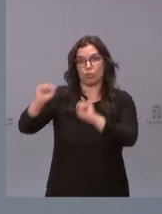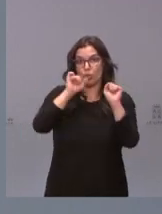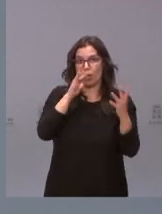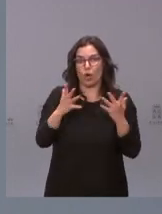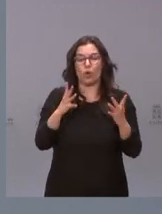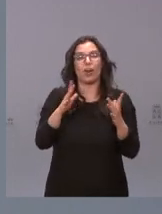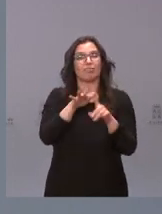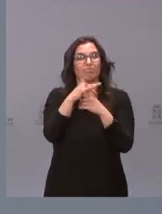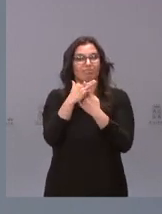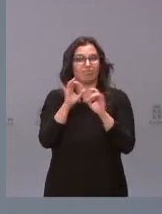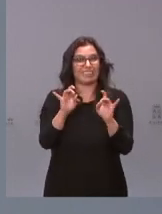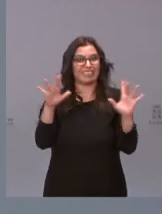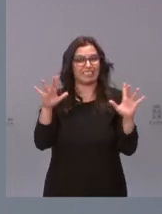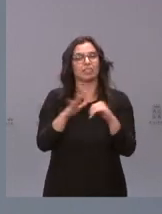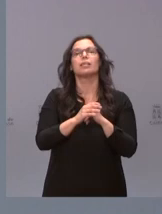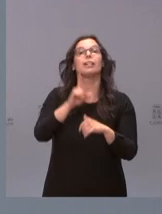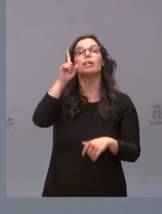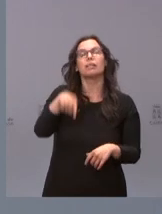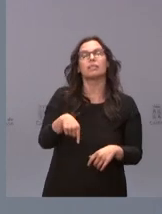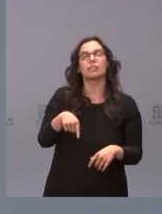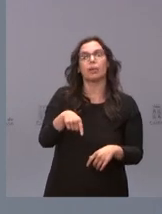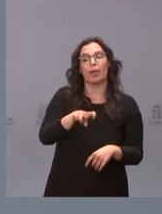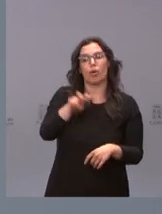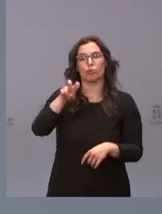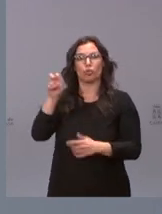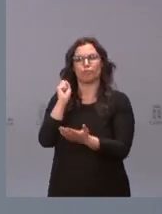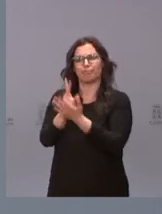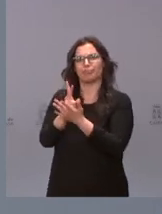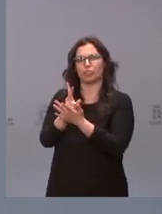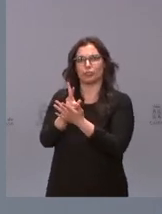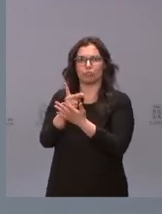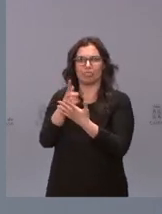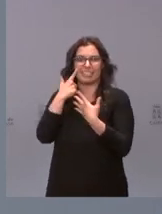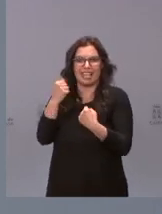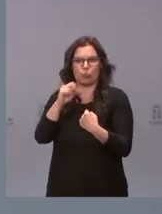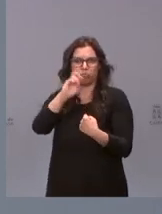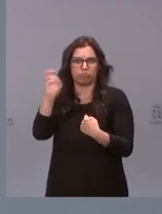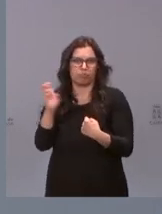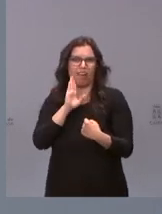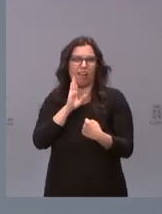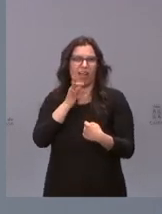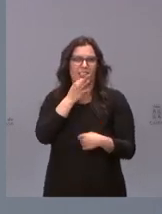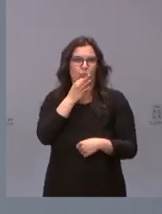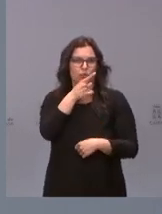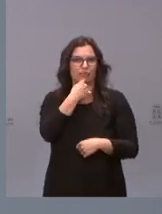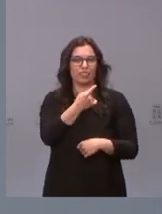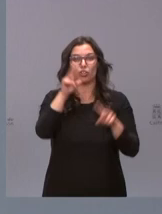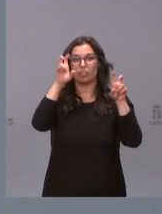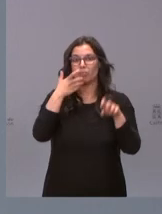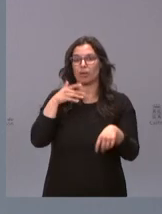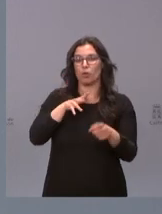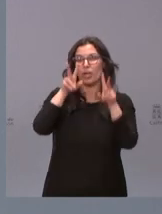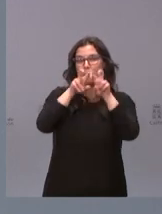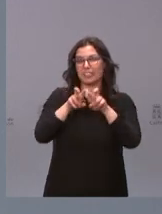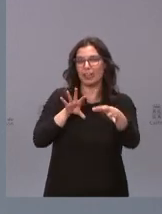sino el resto de los desafíos biosanitarios, los que ha expresado el doctor Barbacid, en la investigación oncológica, que es